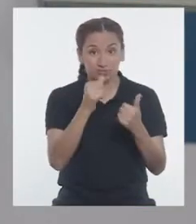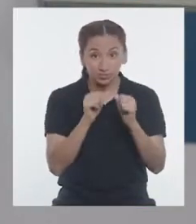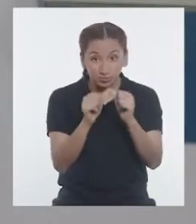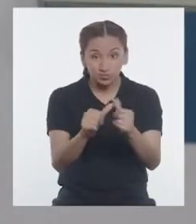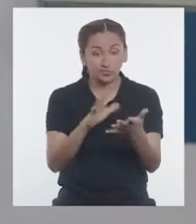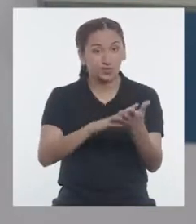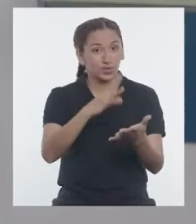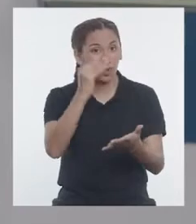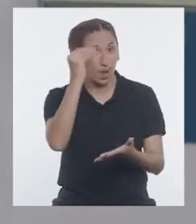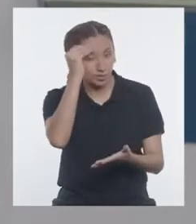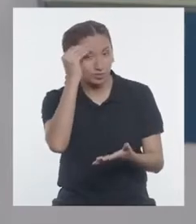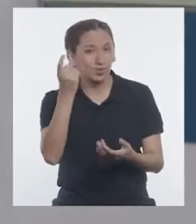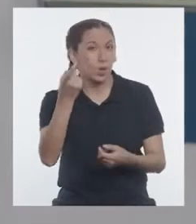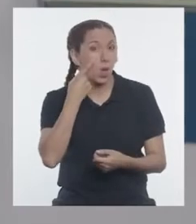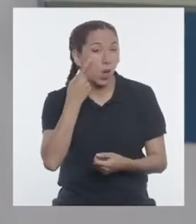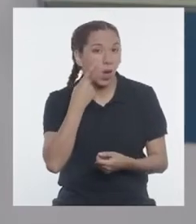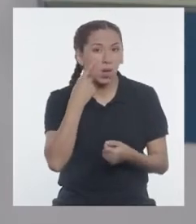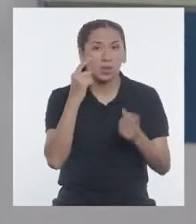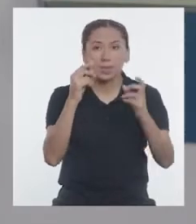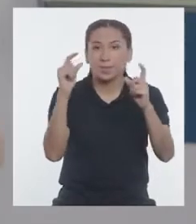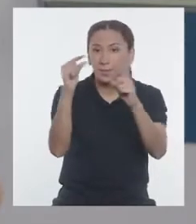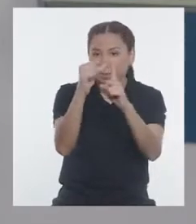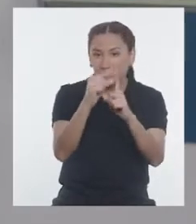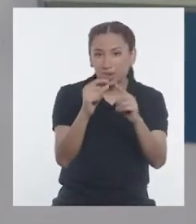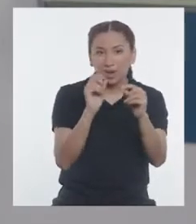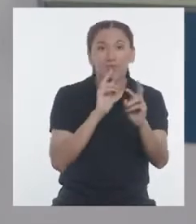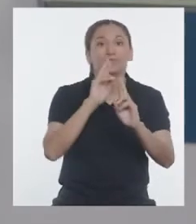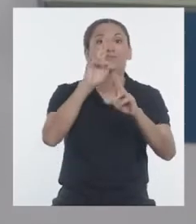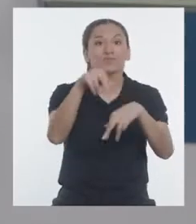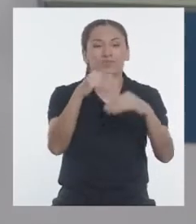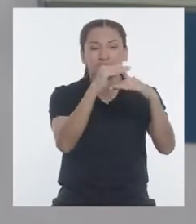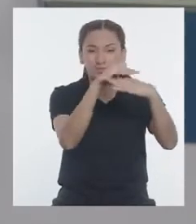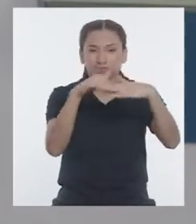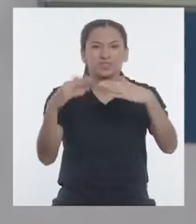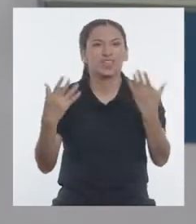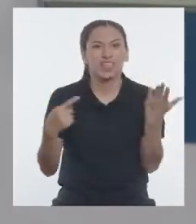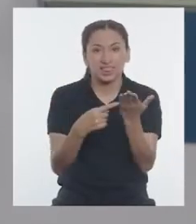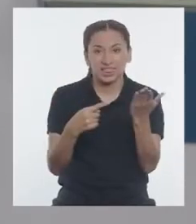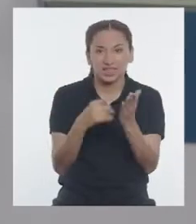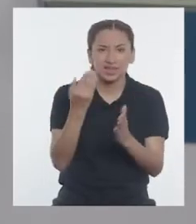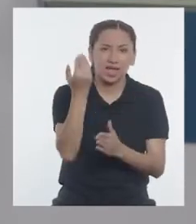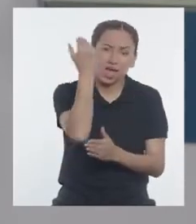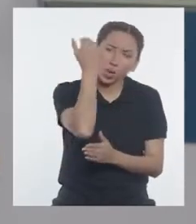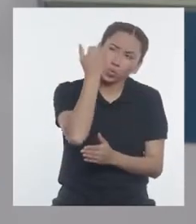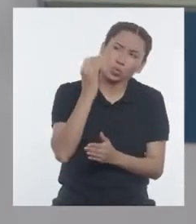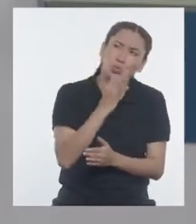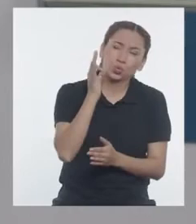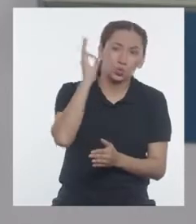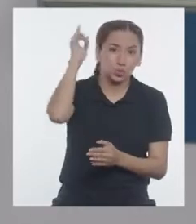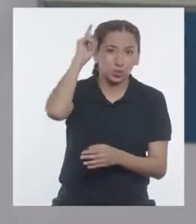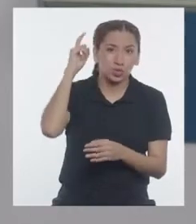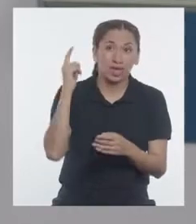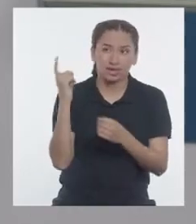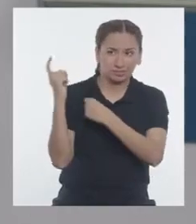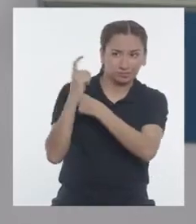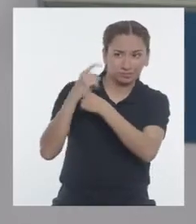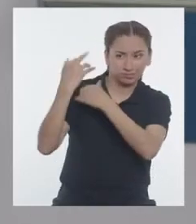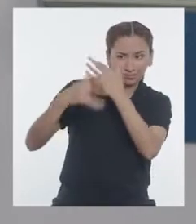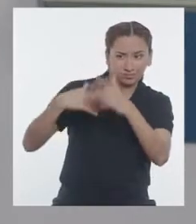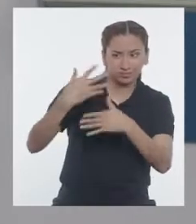conociendo y completando los enunciados sobre las técnicas ancestrales de cultivo que protegen la